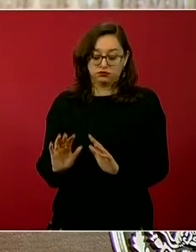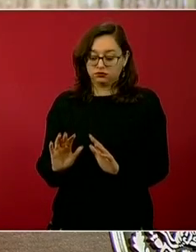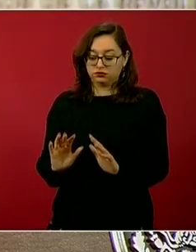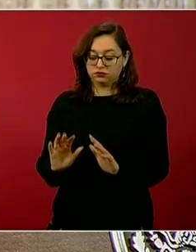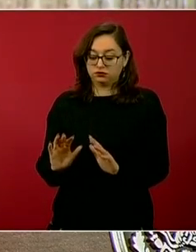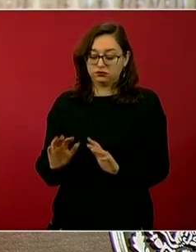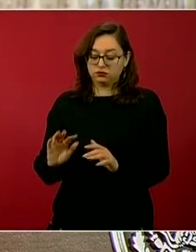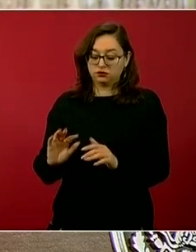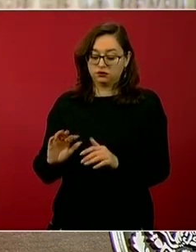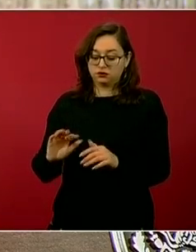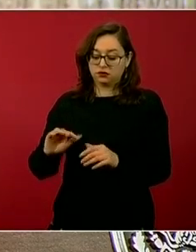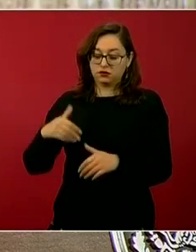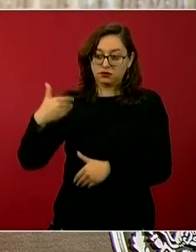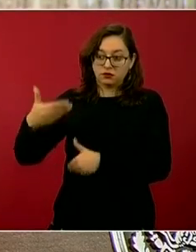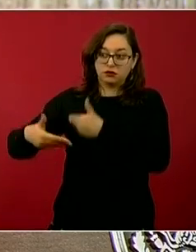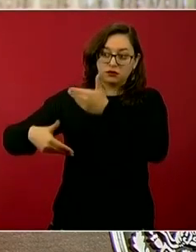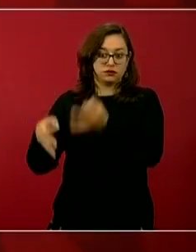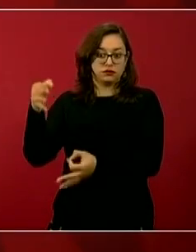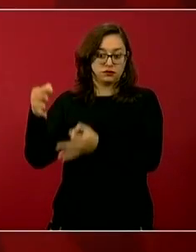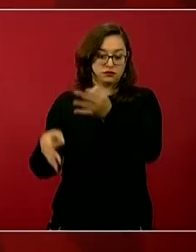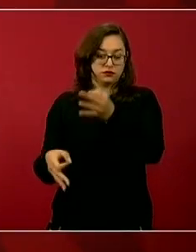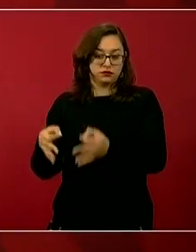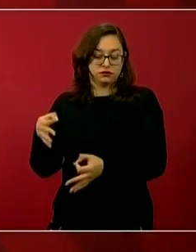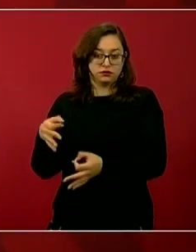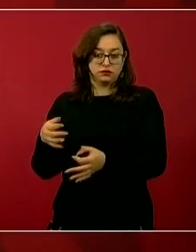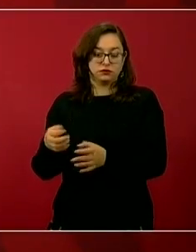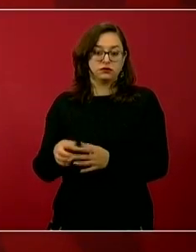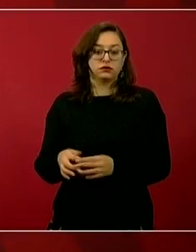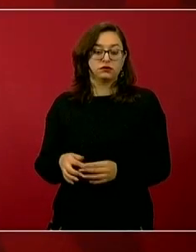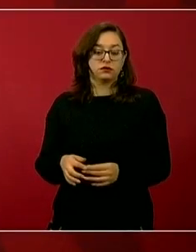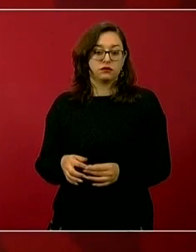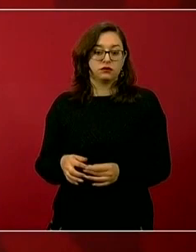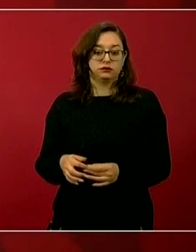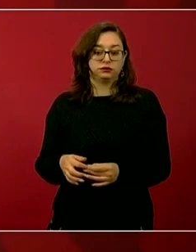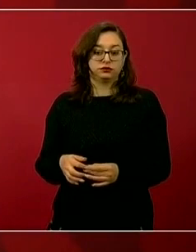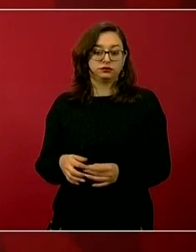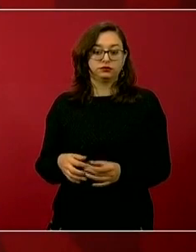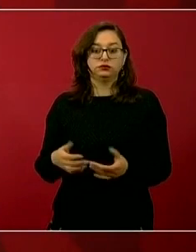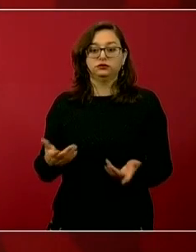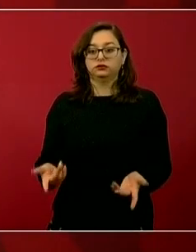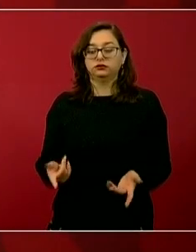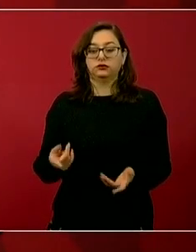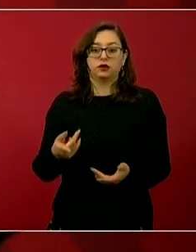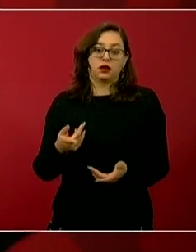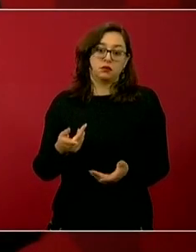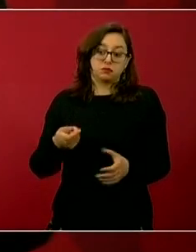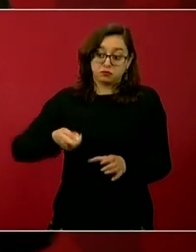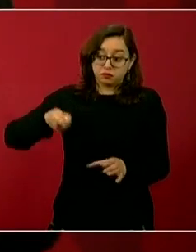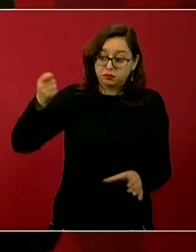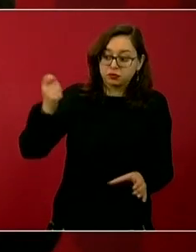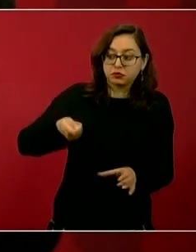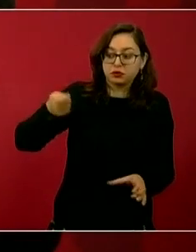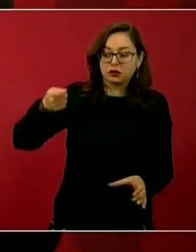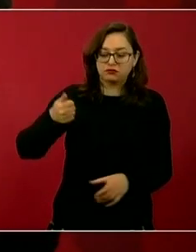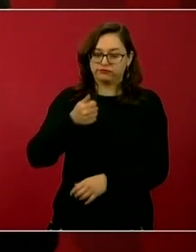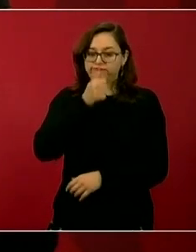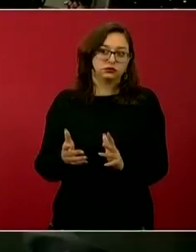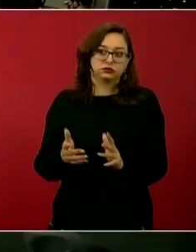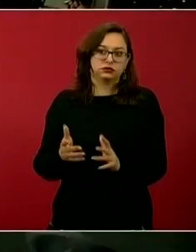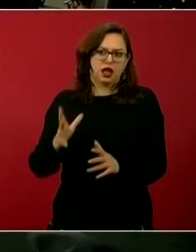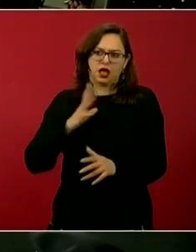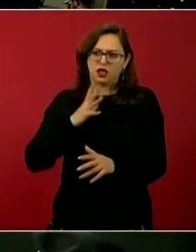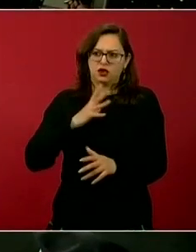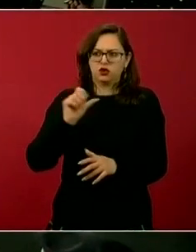curso. Falta la decisión de los jueces, del Poder Judicial.